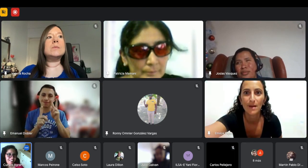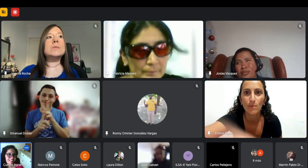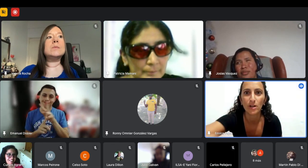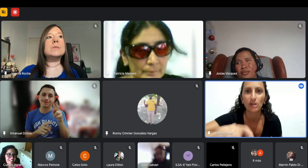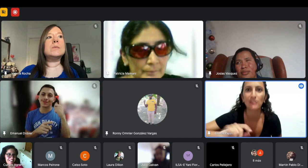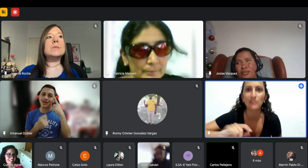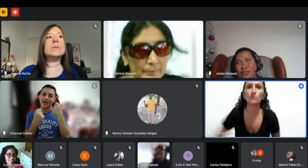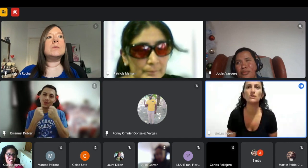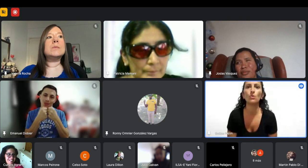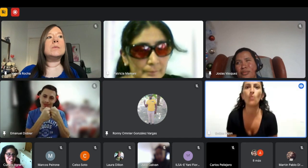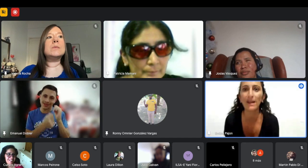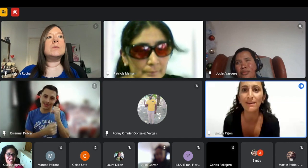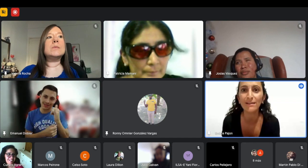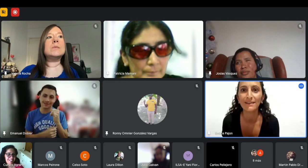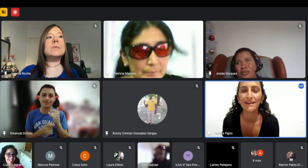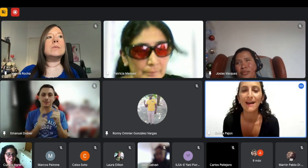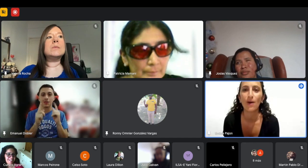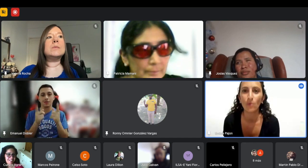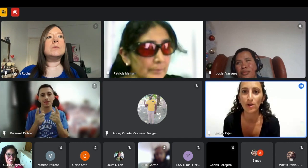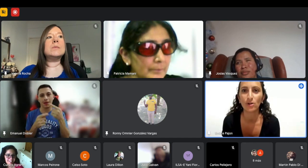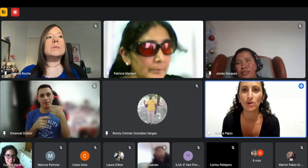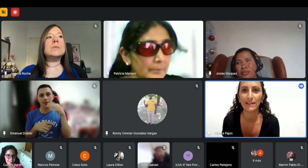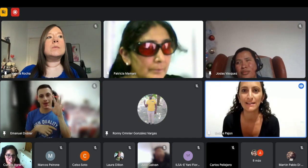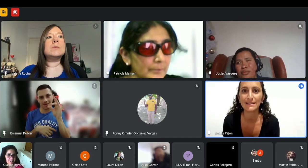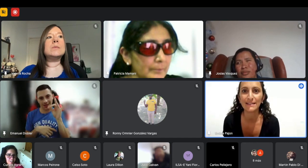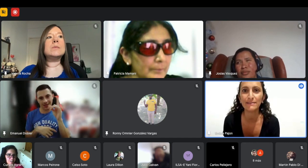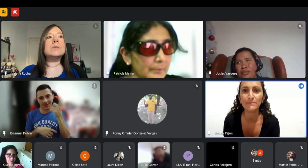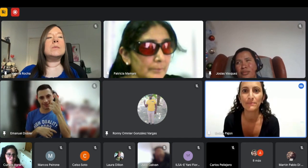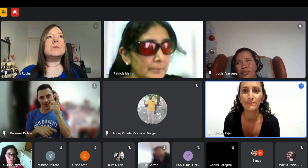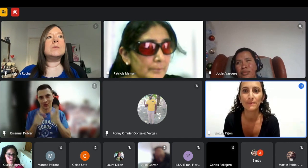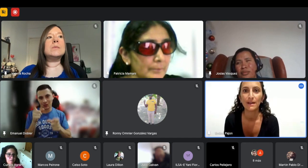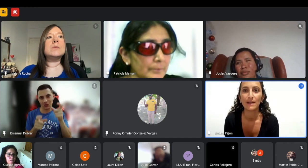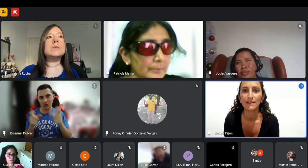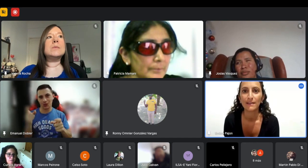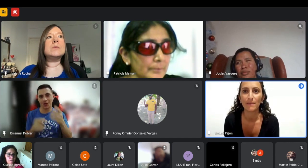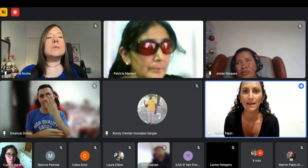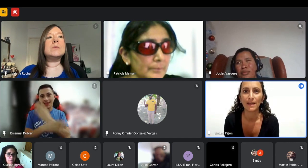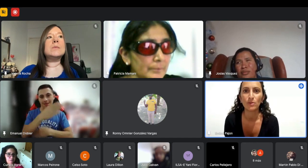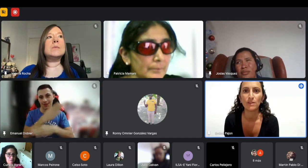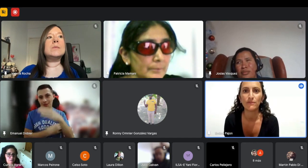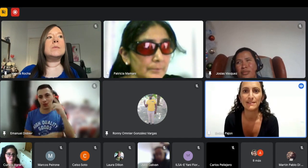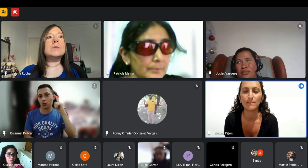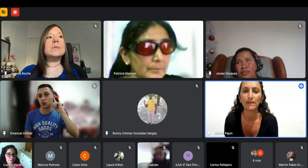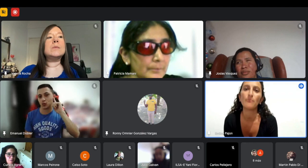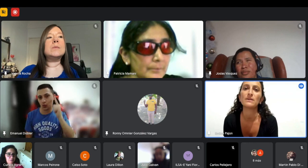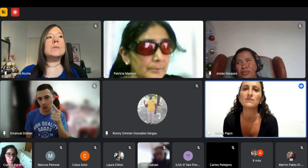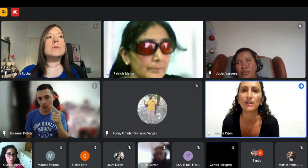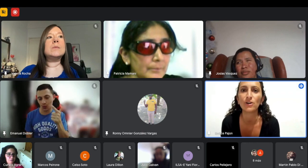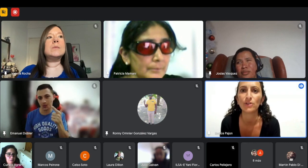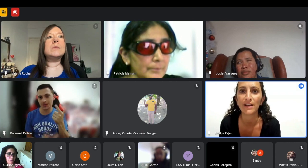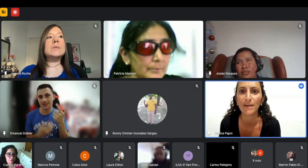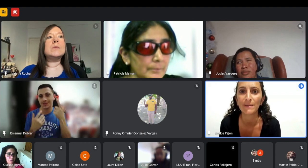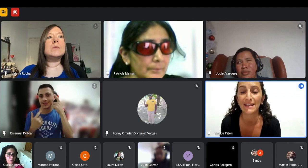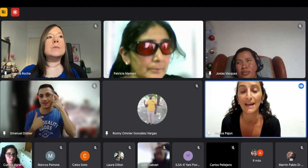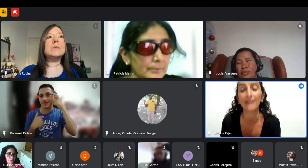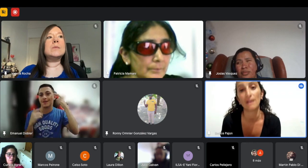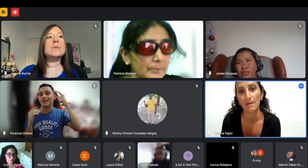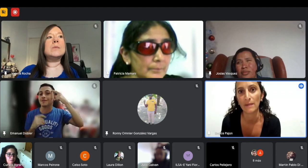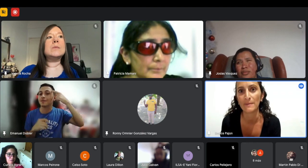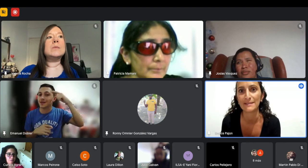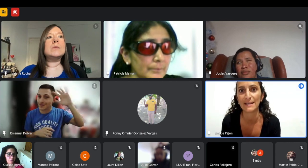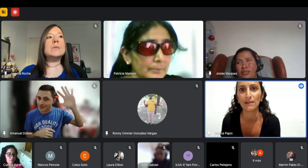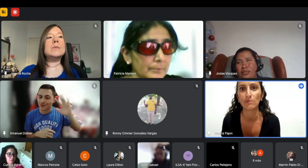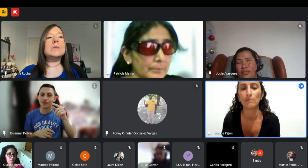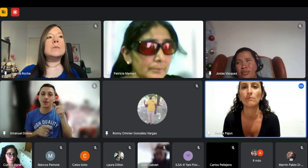Bueno que yo pienso igual acuerdo con lo que dicen también es muy difícil para las personas con discapacidad